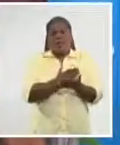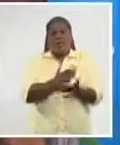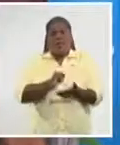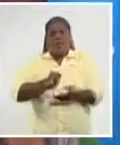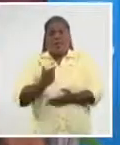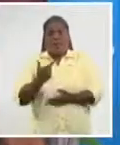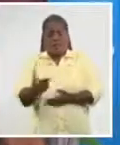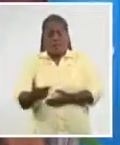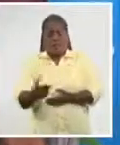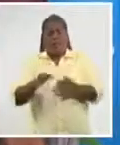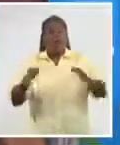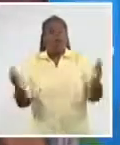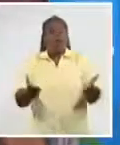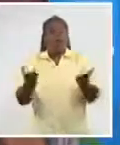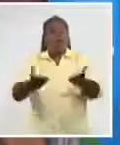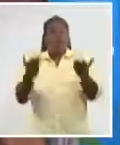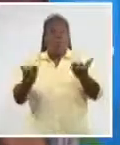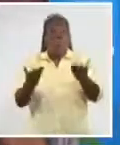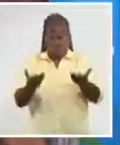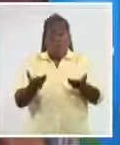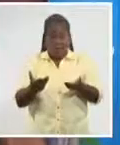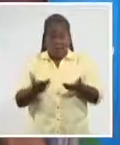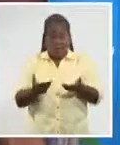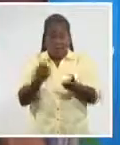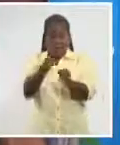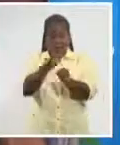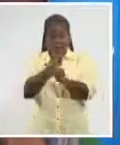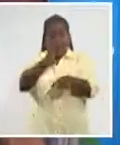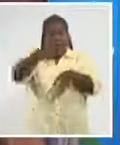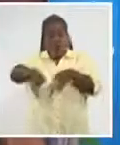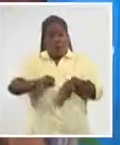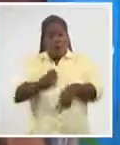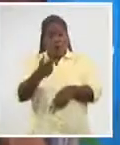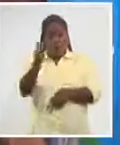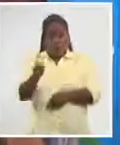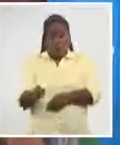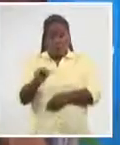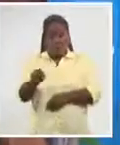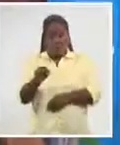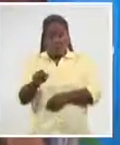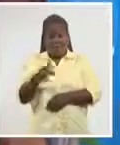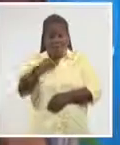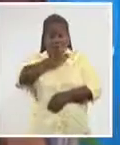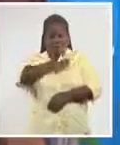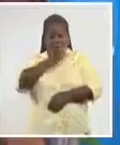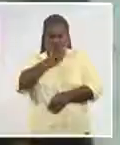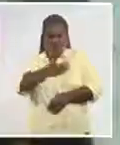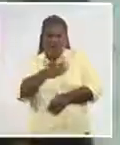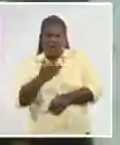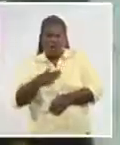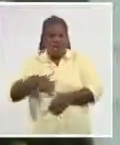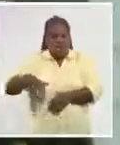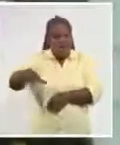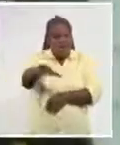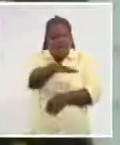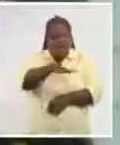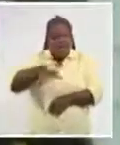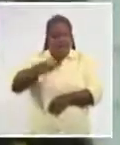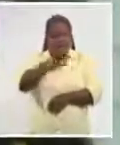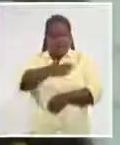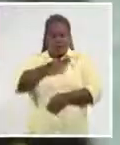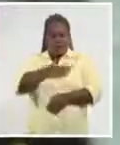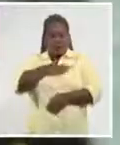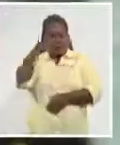artistas que no exactamente se dedican al libro, pero que son artistas de nuestra localidad y de nuestro entorno. Esperemos